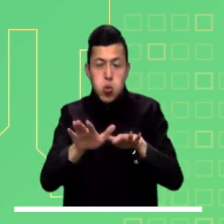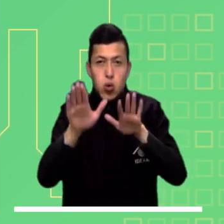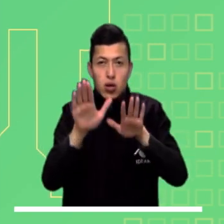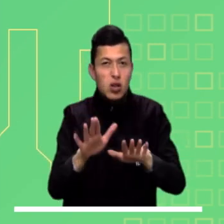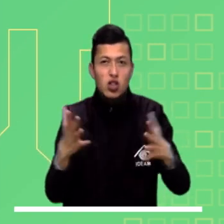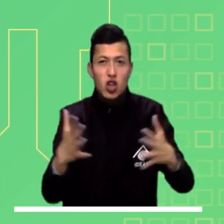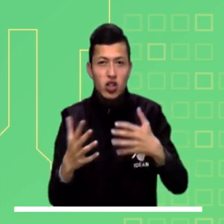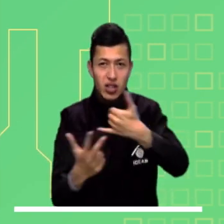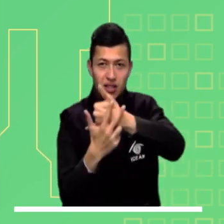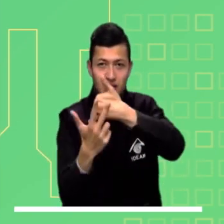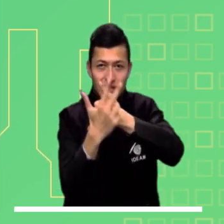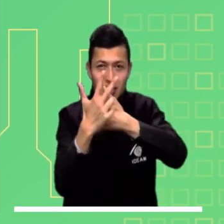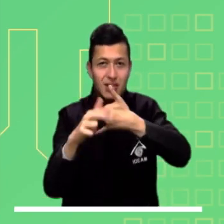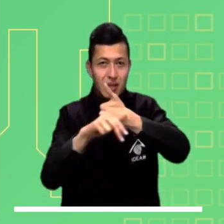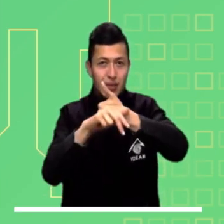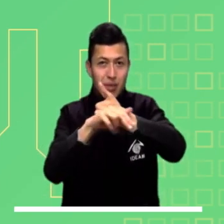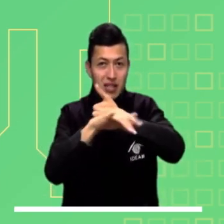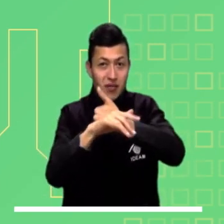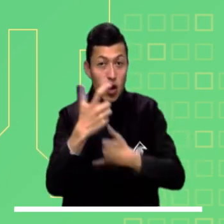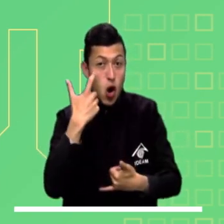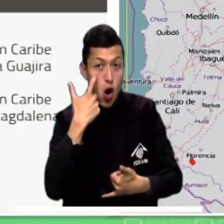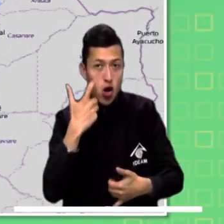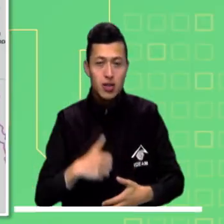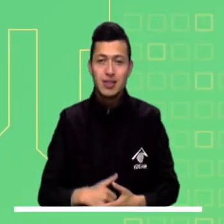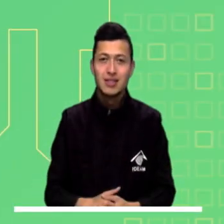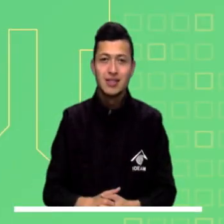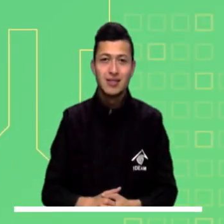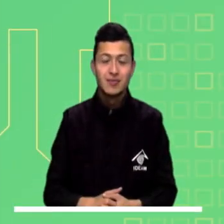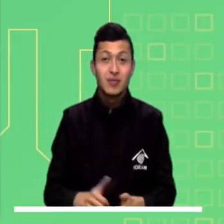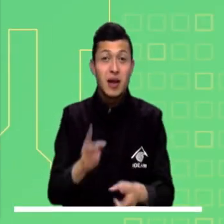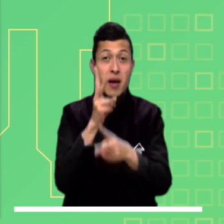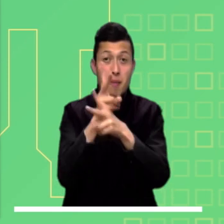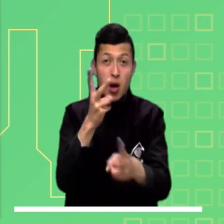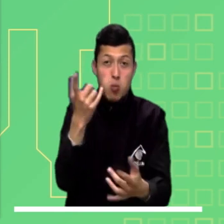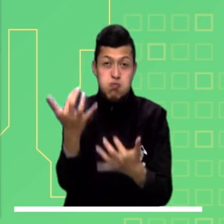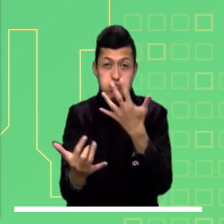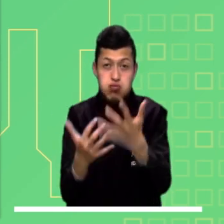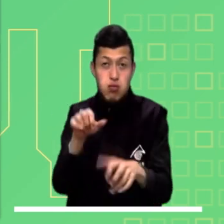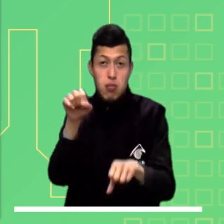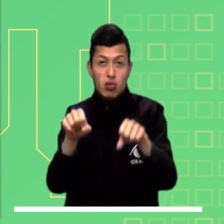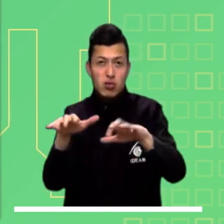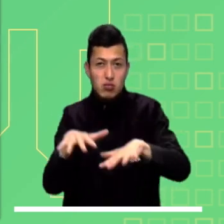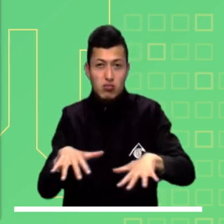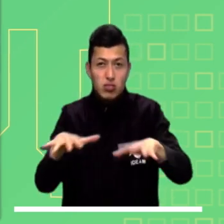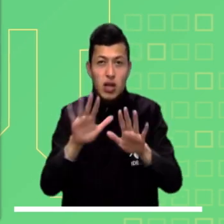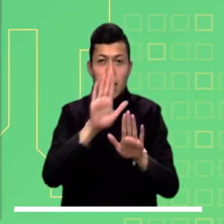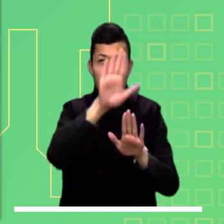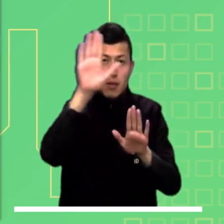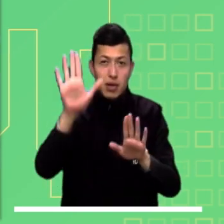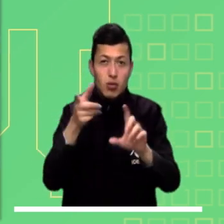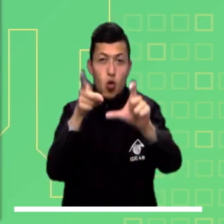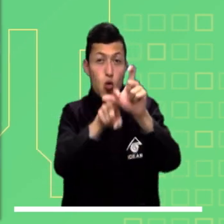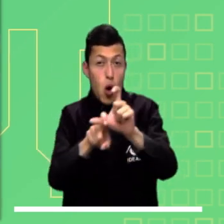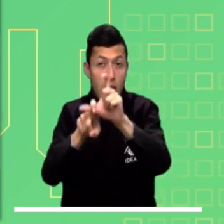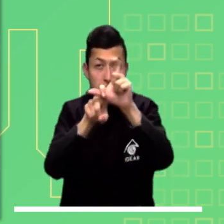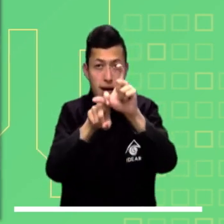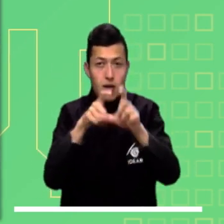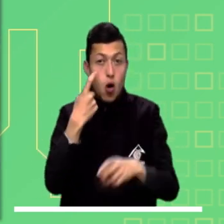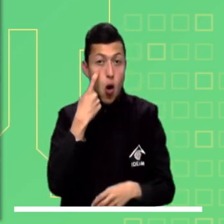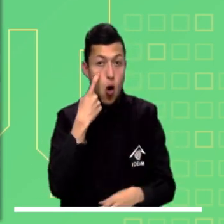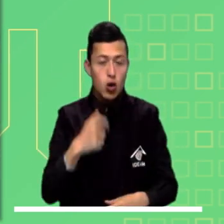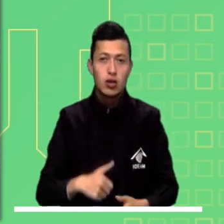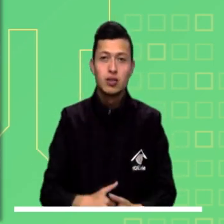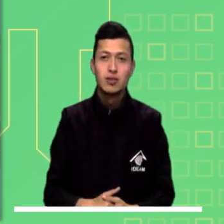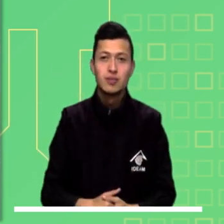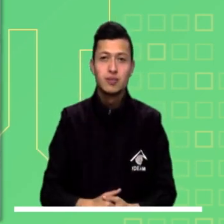crecientes súbitas en los principales ríos de las regiones andina y pacífica. En alerta ante posibles incendios se encuentran varios sectores